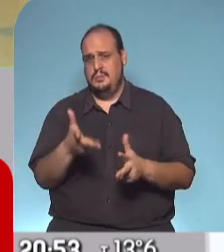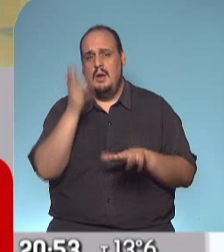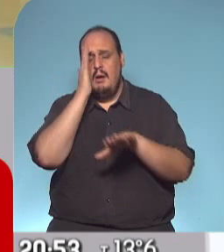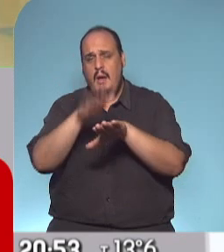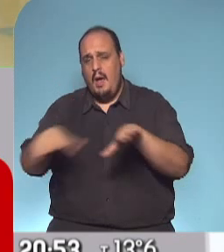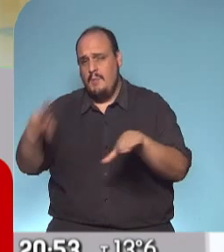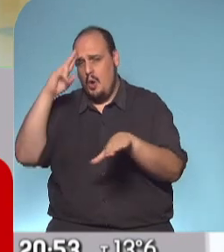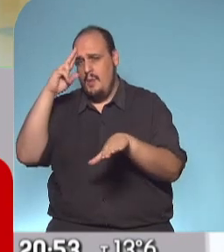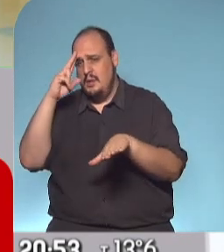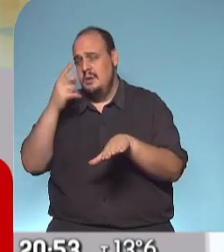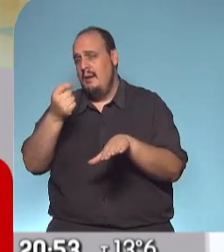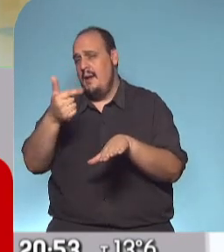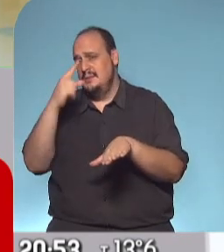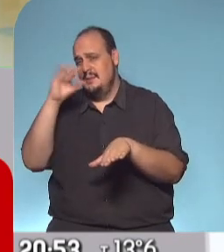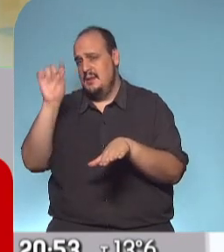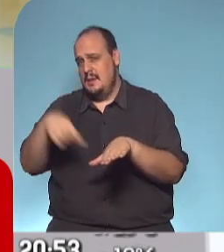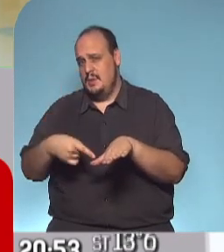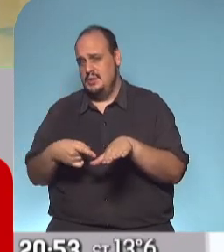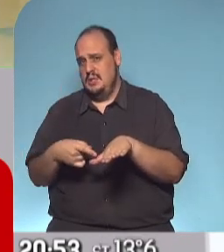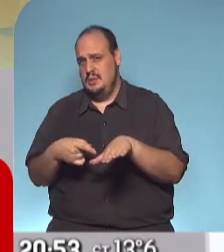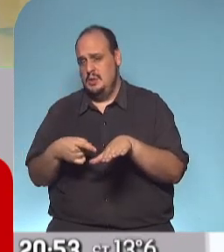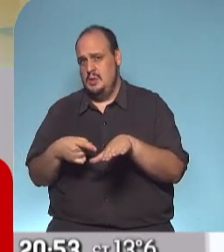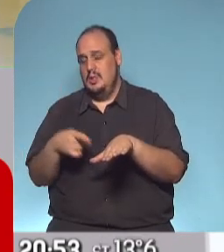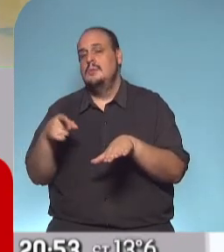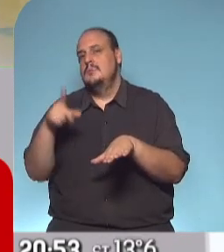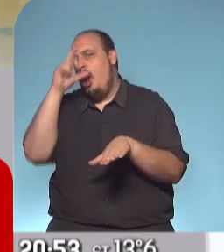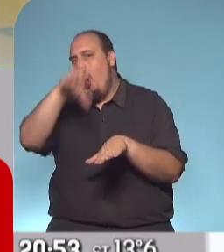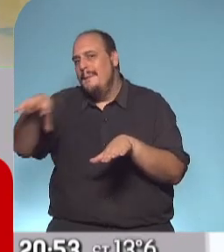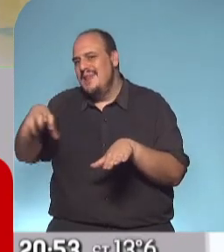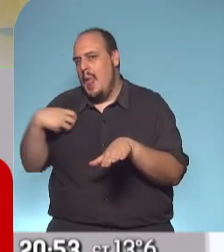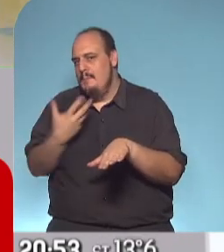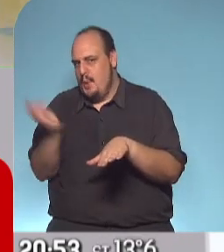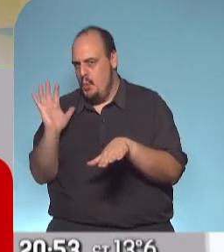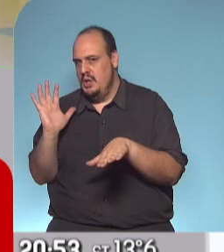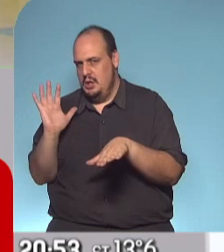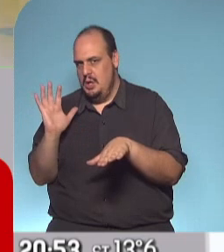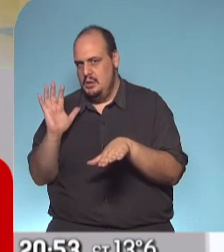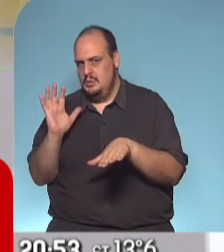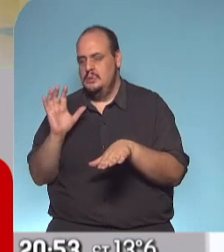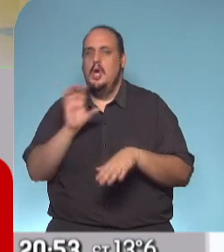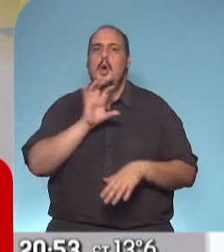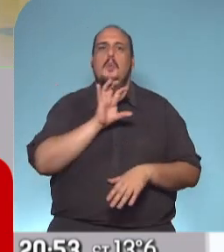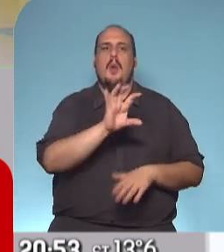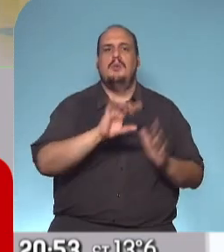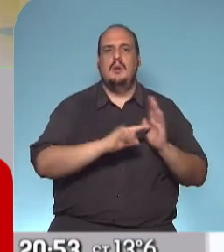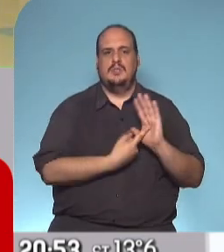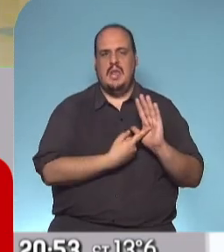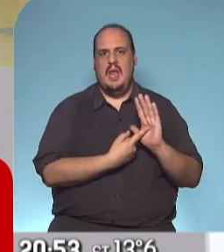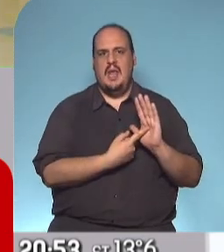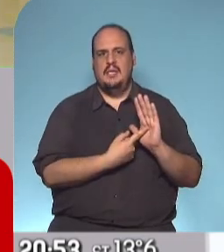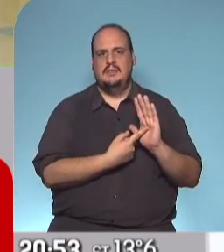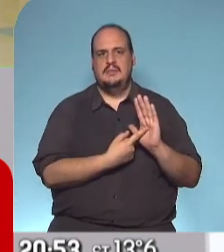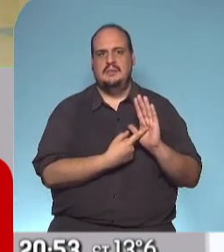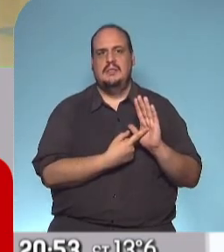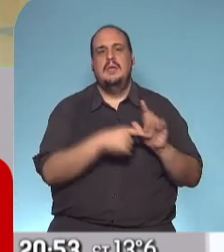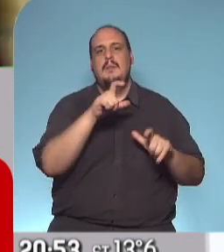camas cercano al 70% en el espacio público. Está claro que en la provincia de Buenos Aires con un 40% de